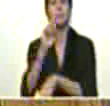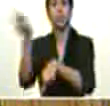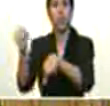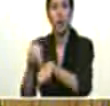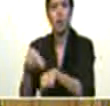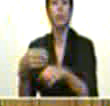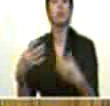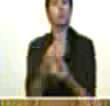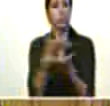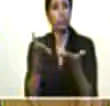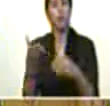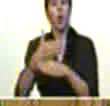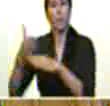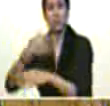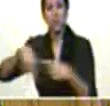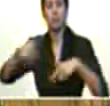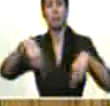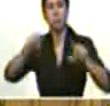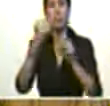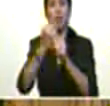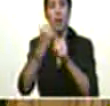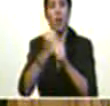gobernadoras, alcaldes, alcaldesas.